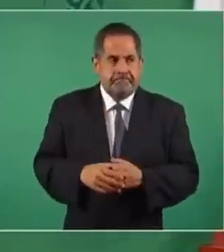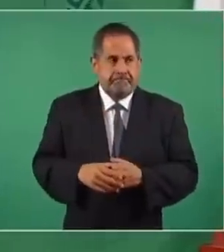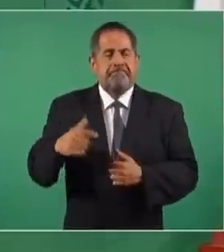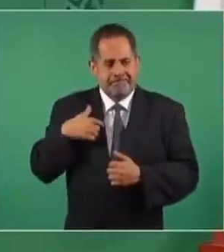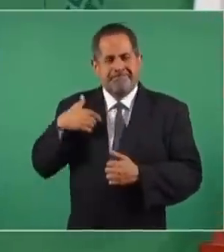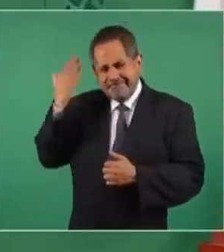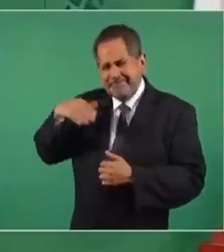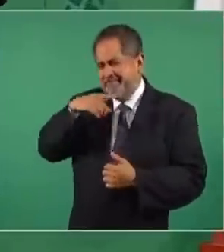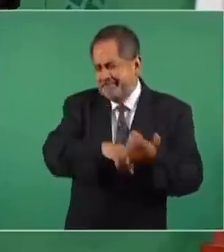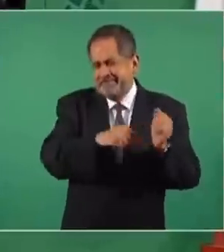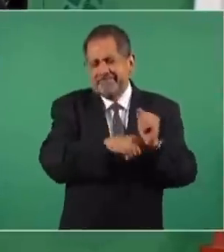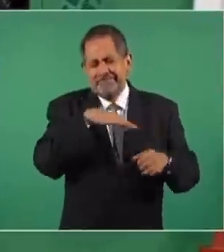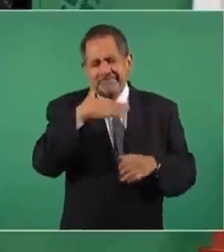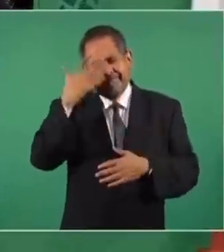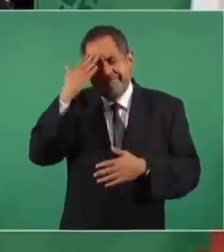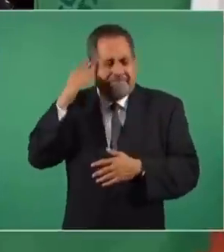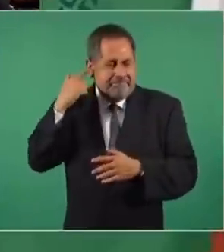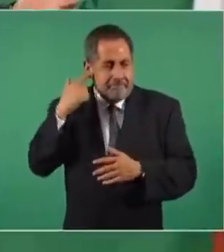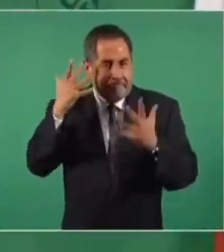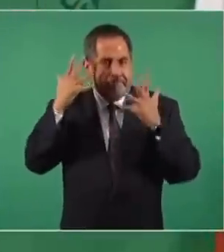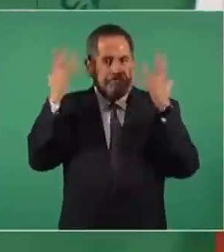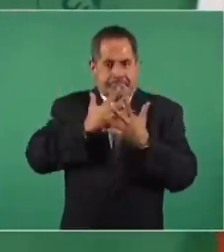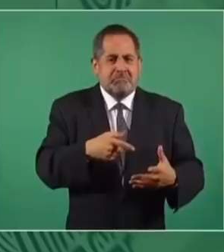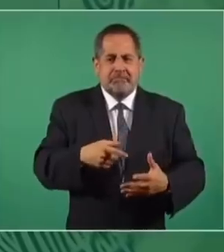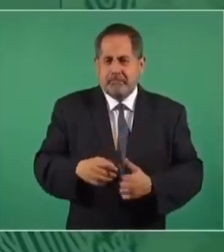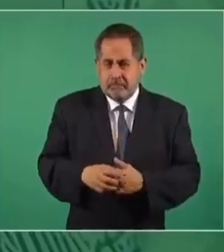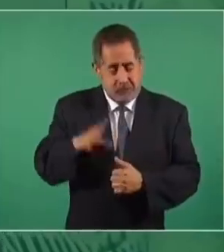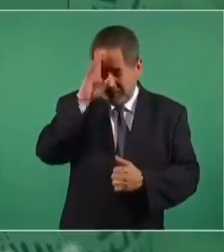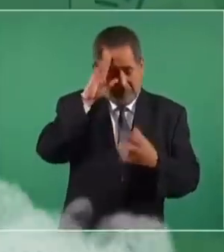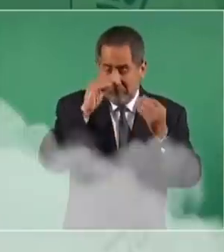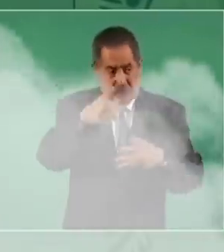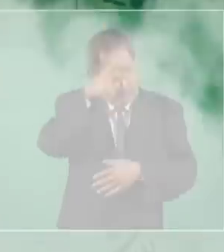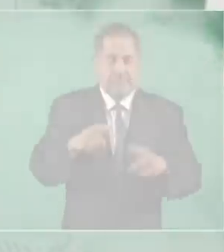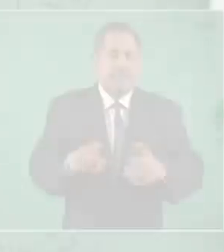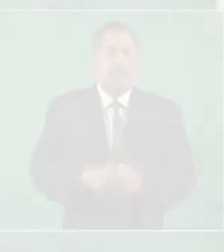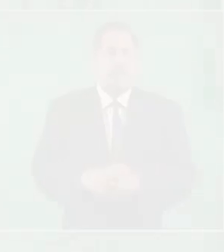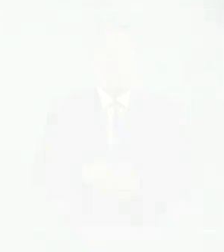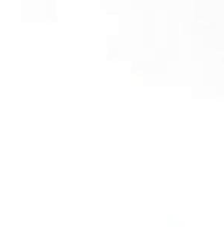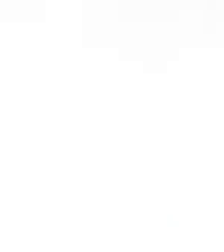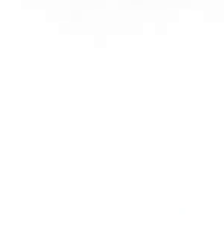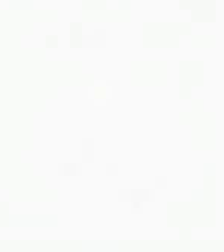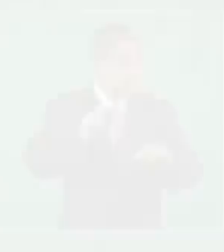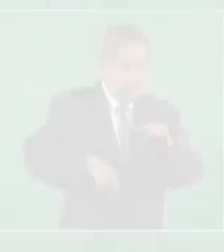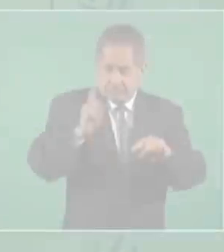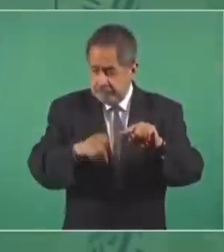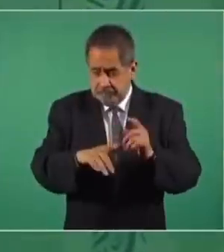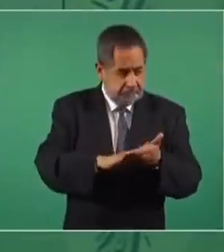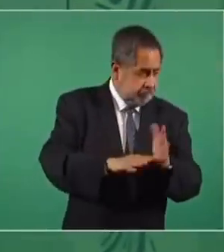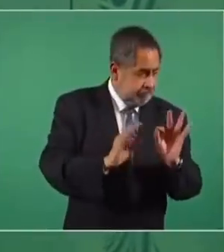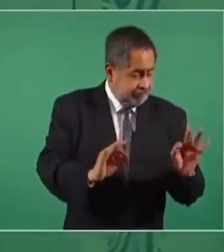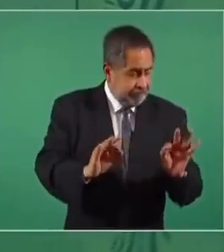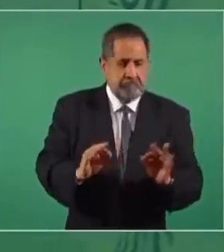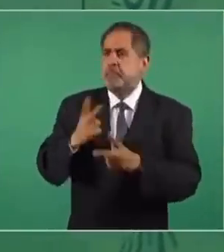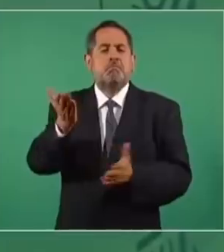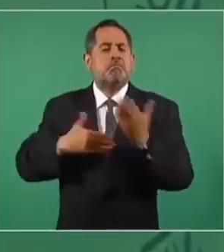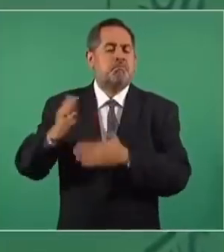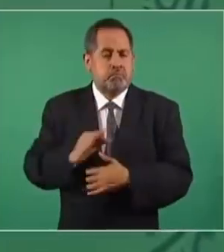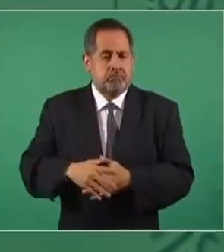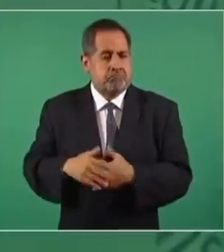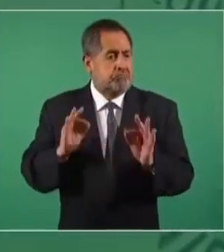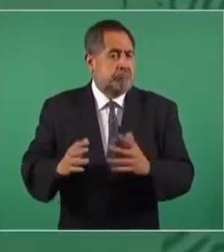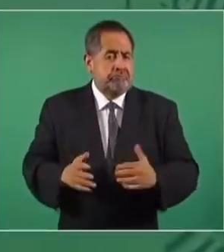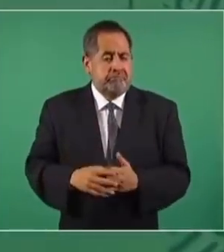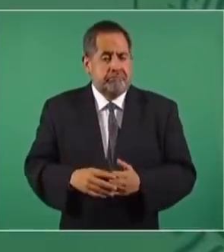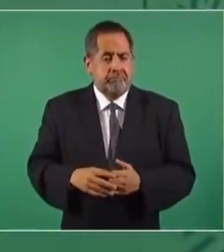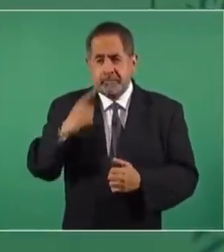aunque sabía que había corrupción, me quedé corto, superior a lo que yo imaginaba. Si se acaba con la corrupción, vamos a salir. Y ahí están los ejemplos. Está